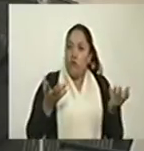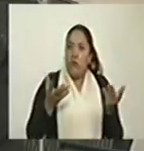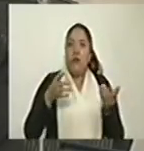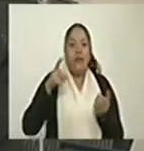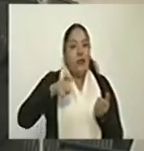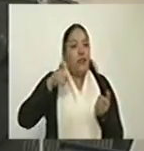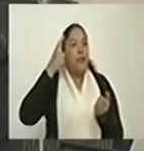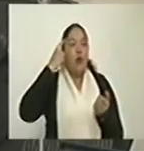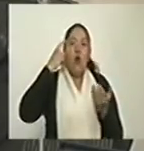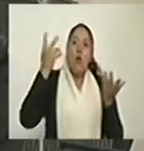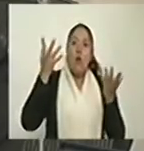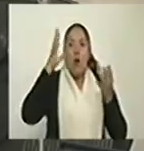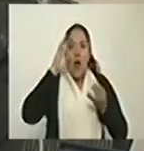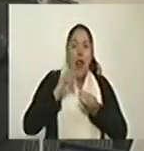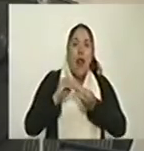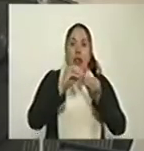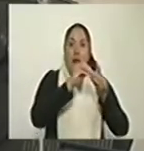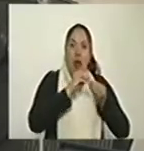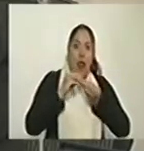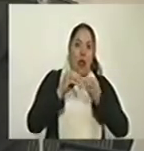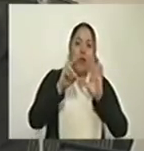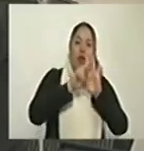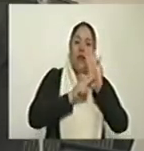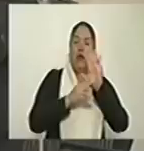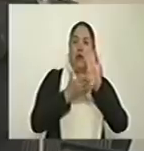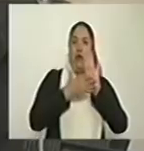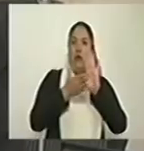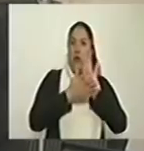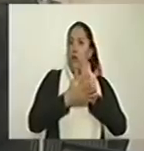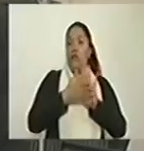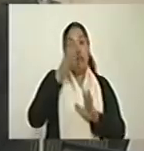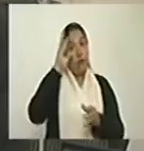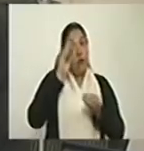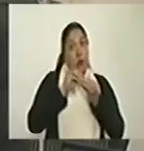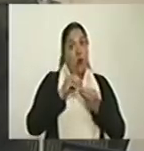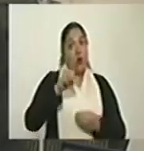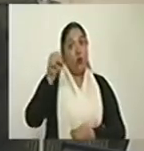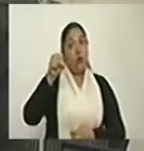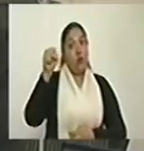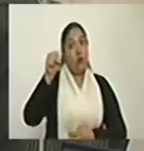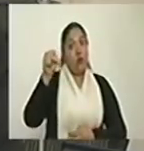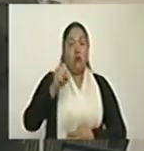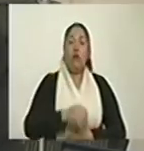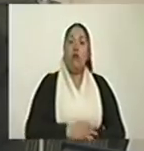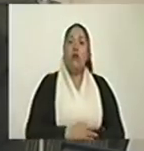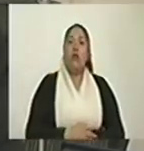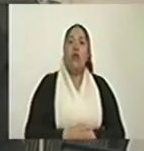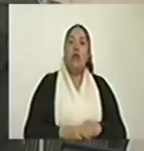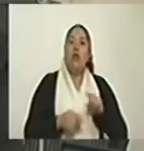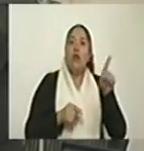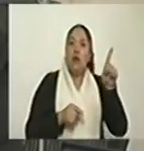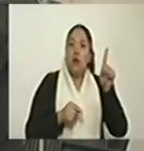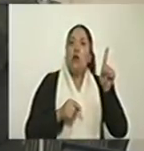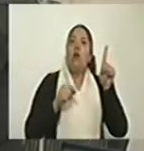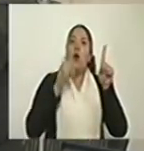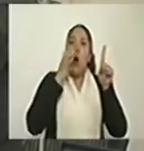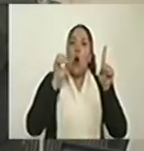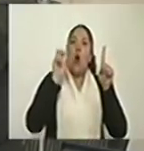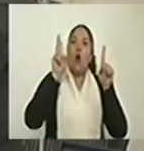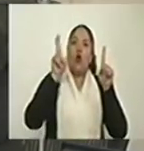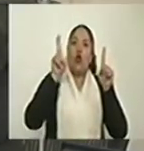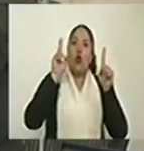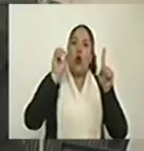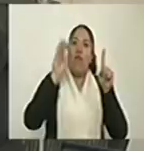en los consensos. Porque yo estoy de acuerdo con el Senado Robledo en